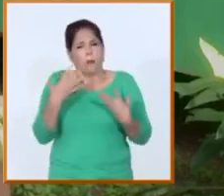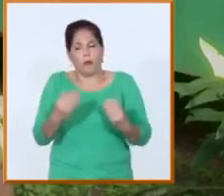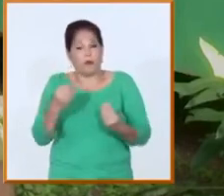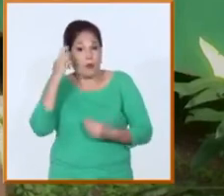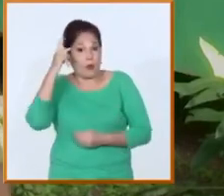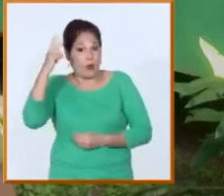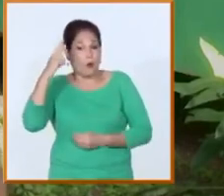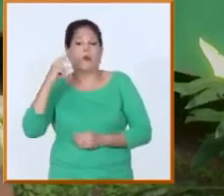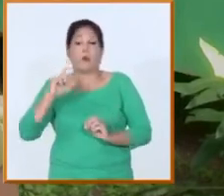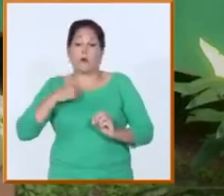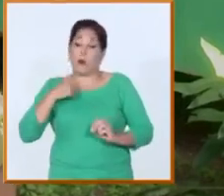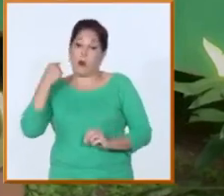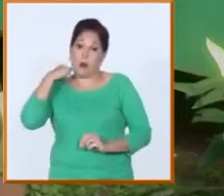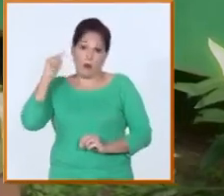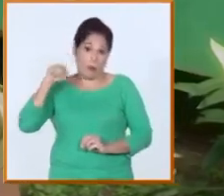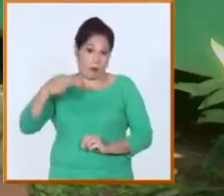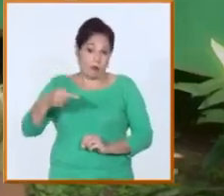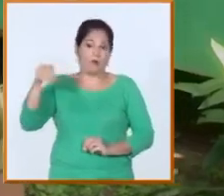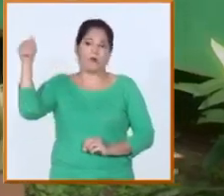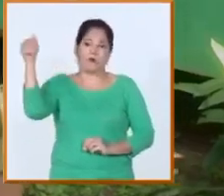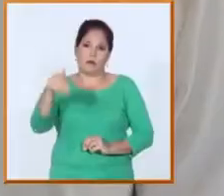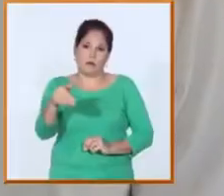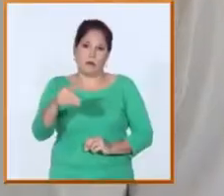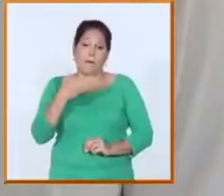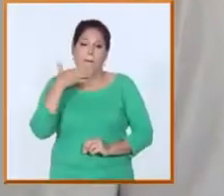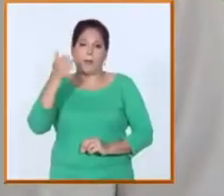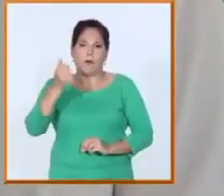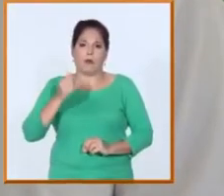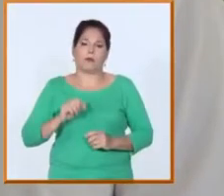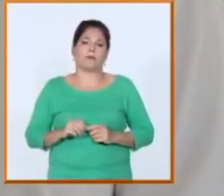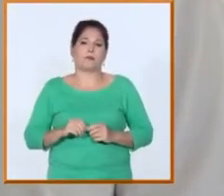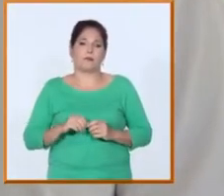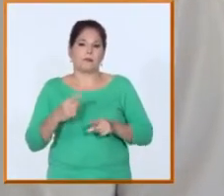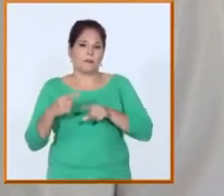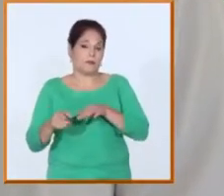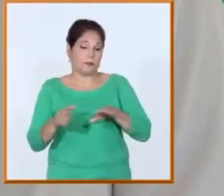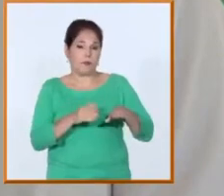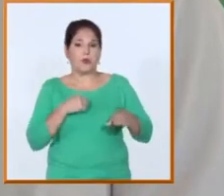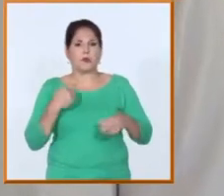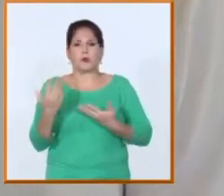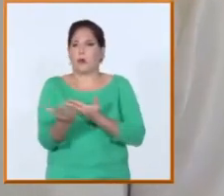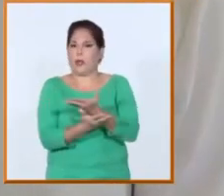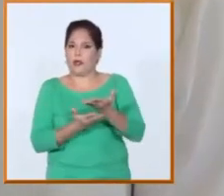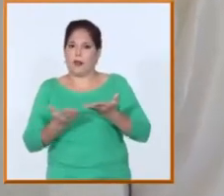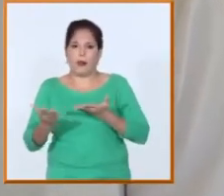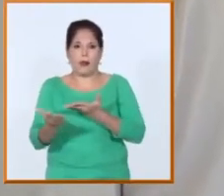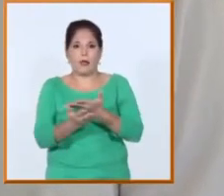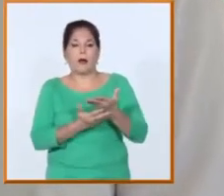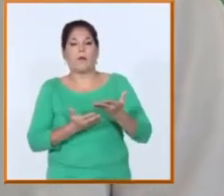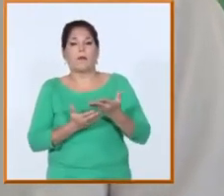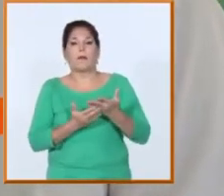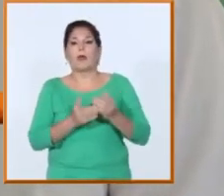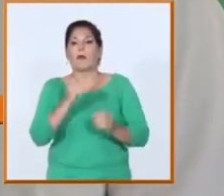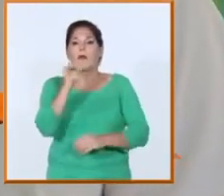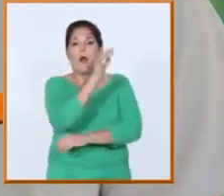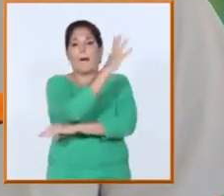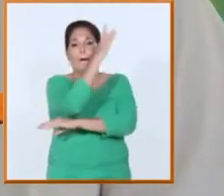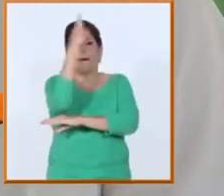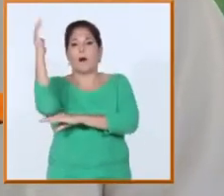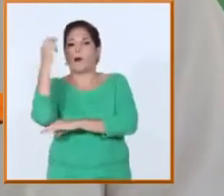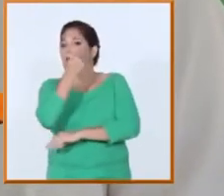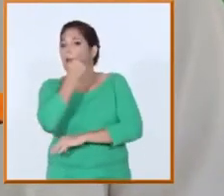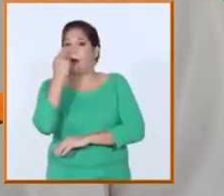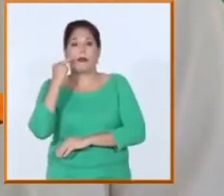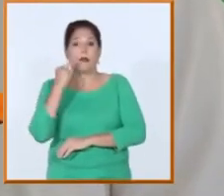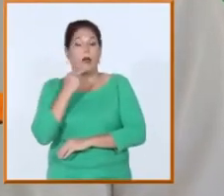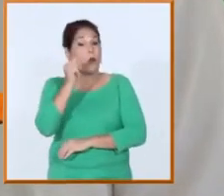el año que viene poder participar en un campamento otra vez y que sea mejor que este además intercambiamos en el bosque martiano con Felo una persona